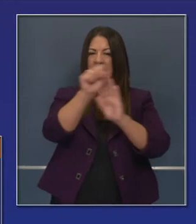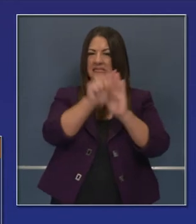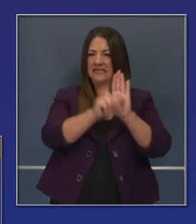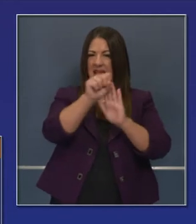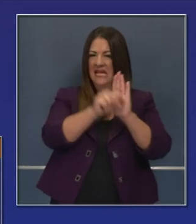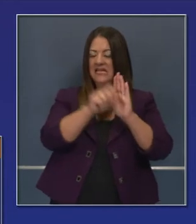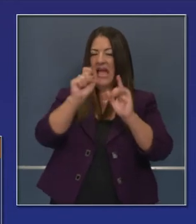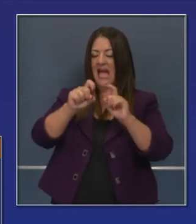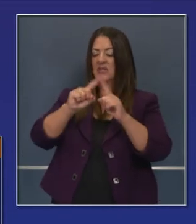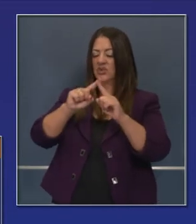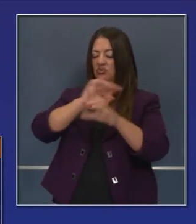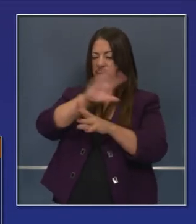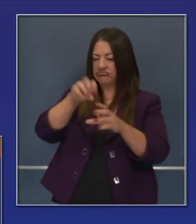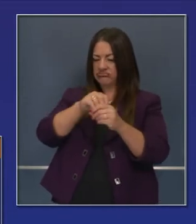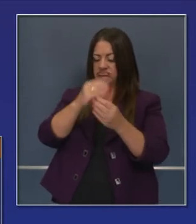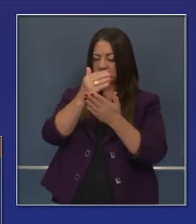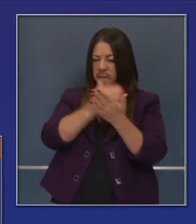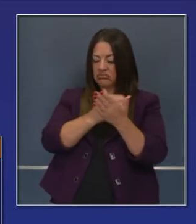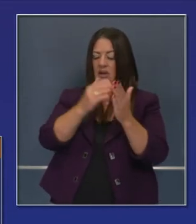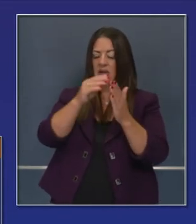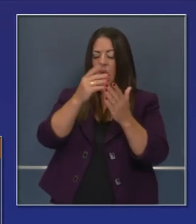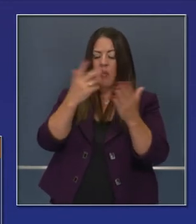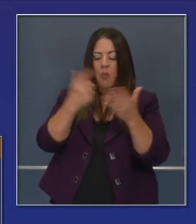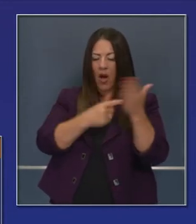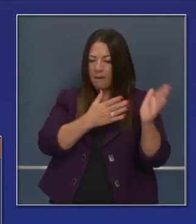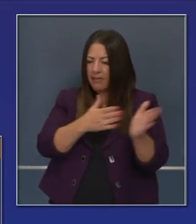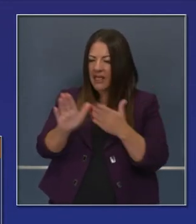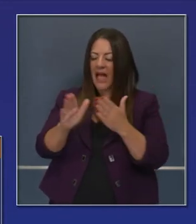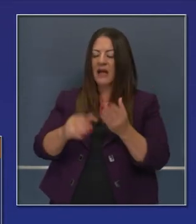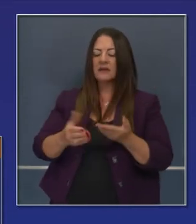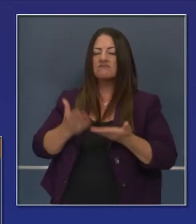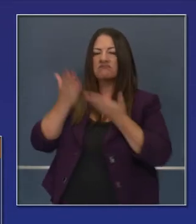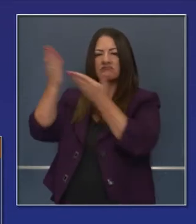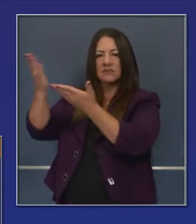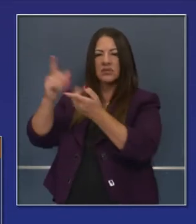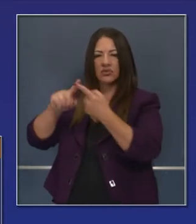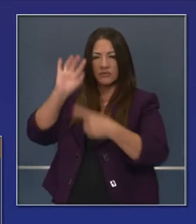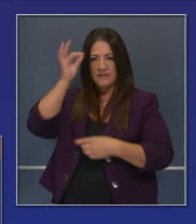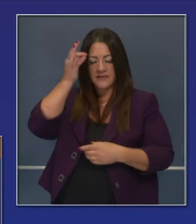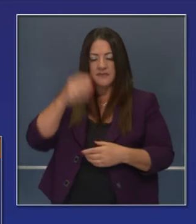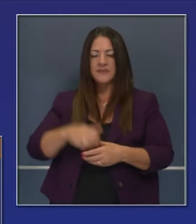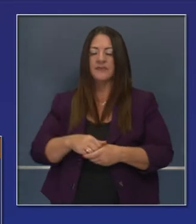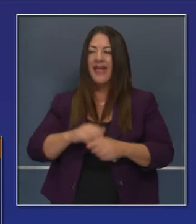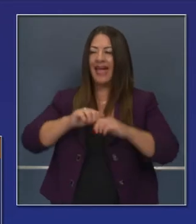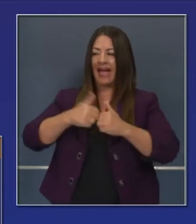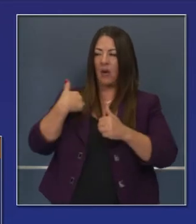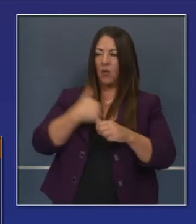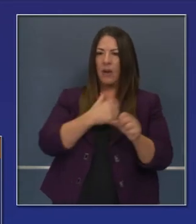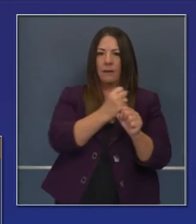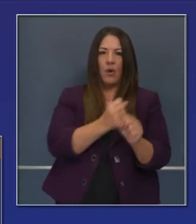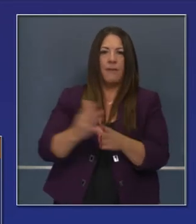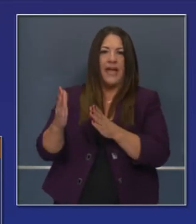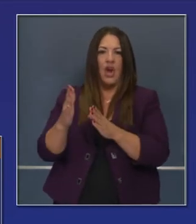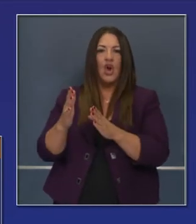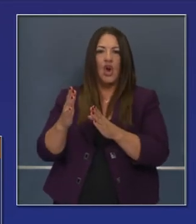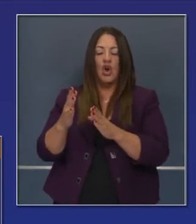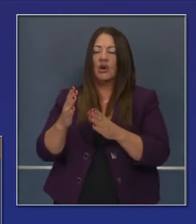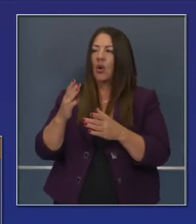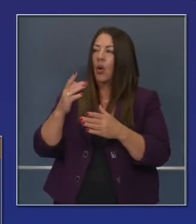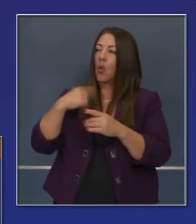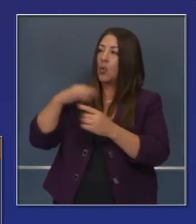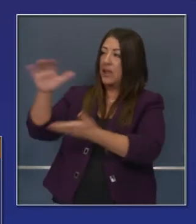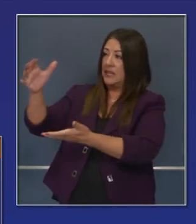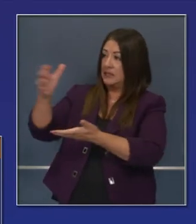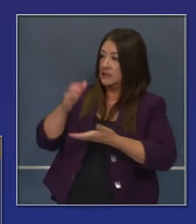los estados, presentamos un plan, un plan comprensivo, uno de los más comprensivos en el país, de hecho, de estar preparados